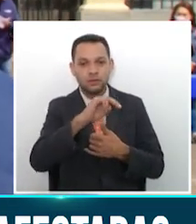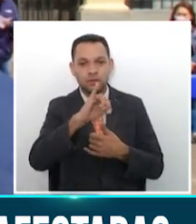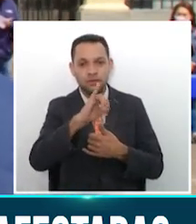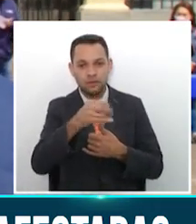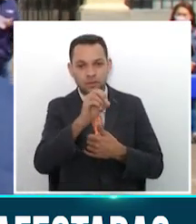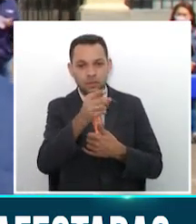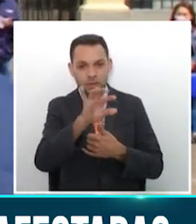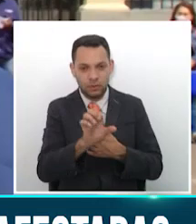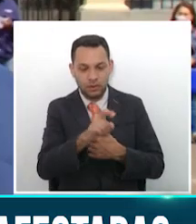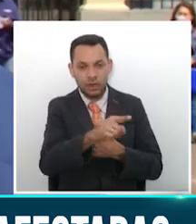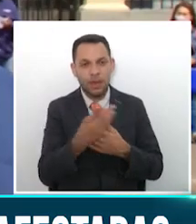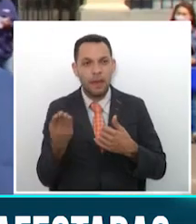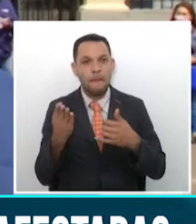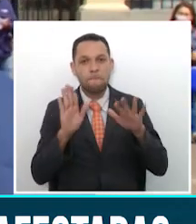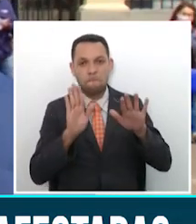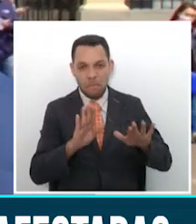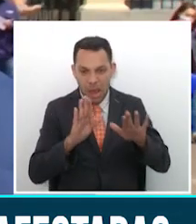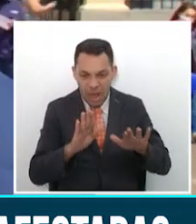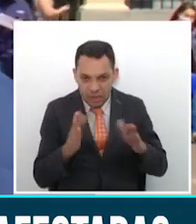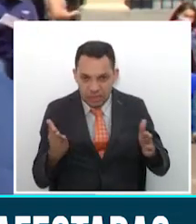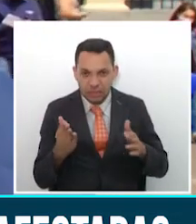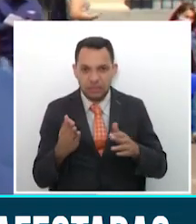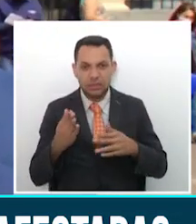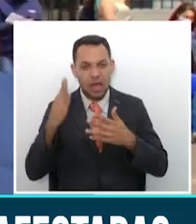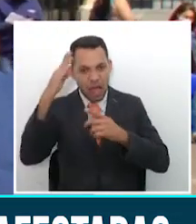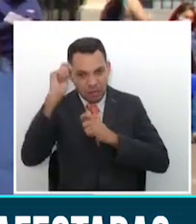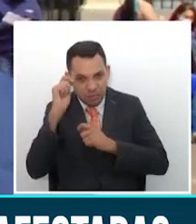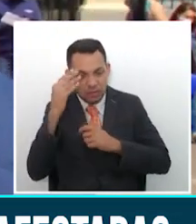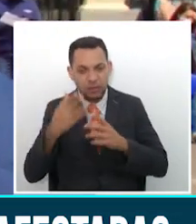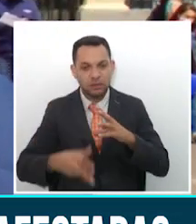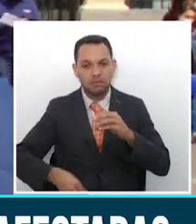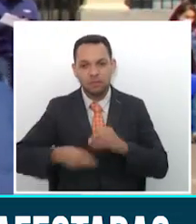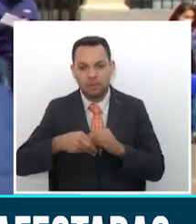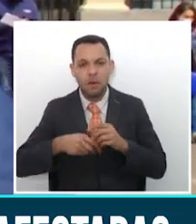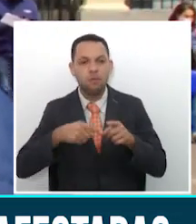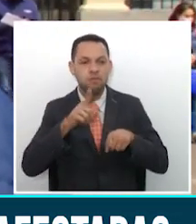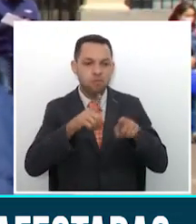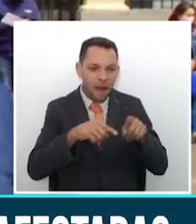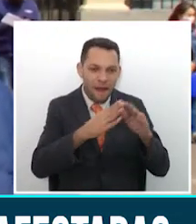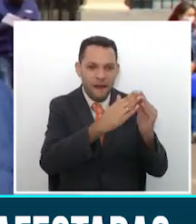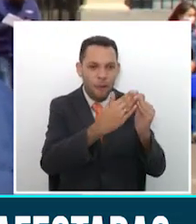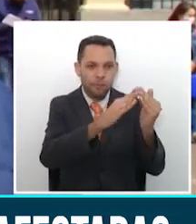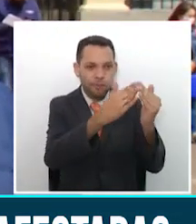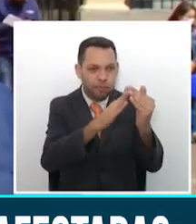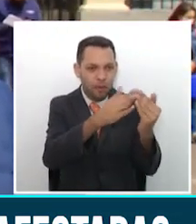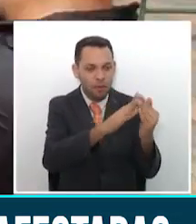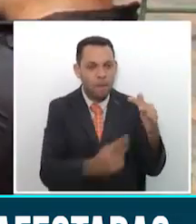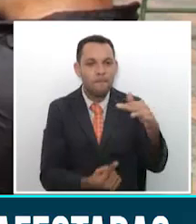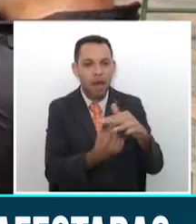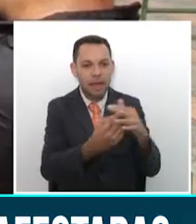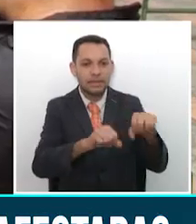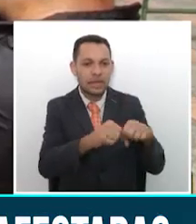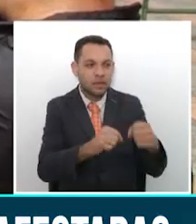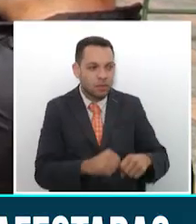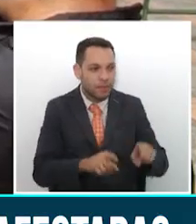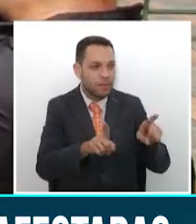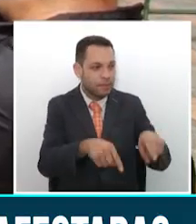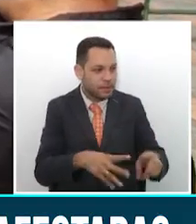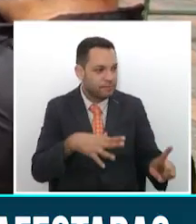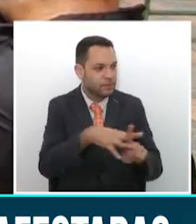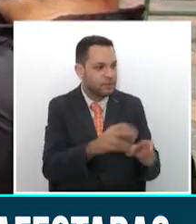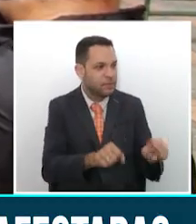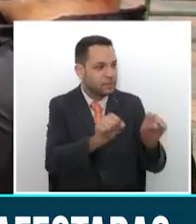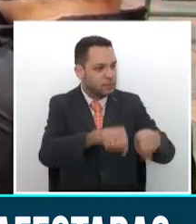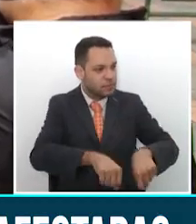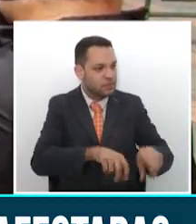algunos eventos de vientos fuertes que obviamente han generado afectaciones en algunas viviendas, en algunas cubiertas de viviendas y en algunos cultivos. Felipe Ricardo Giraldo